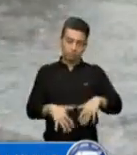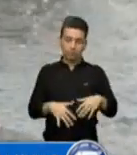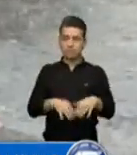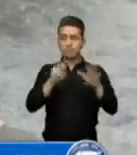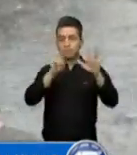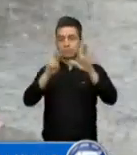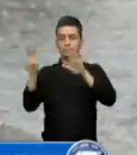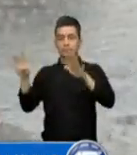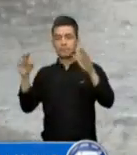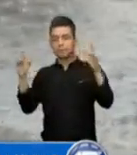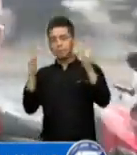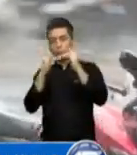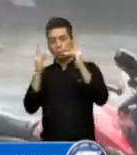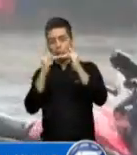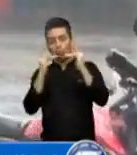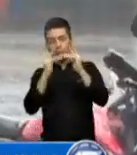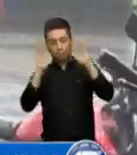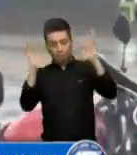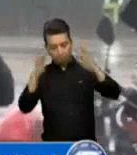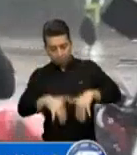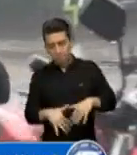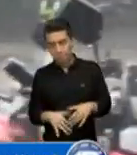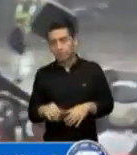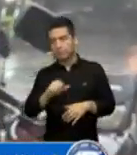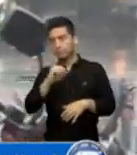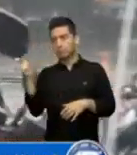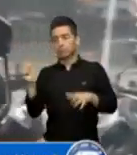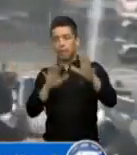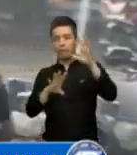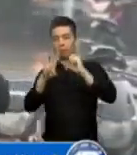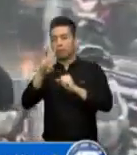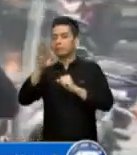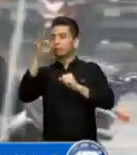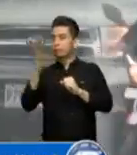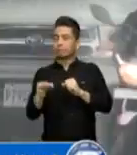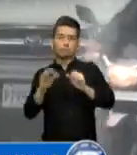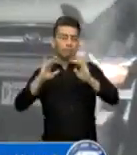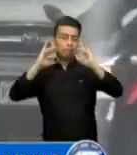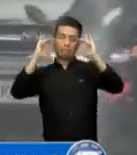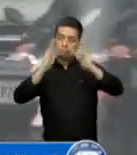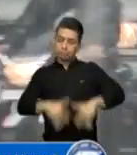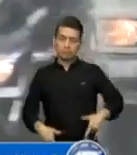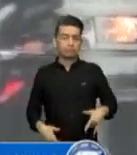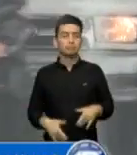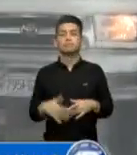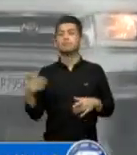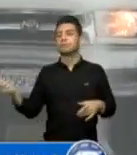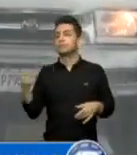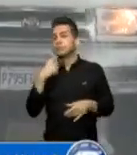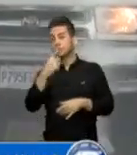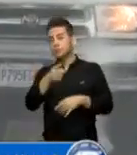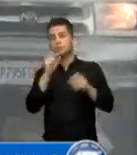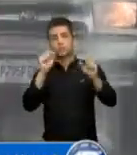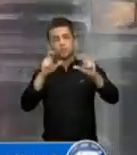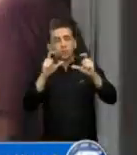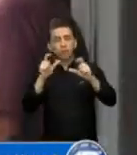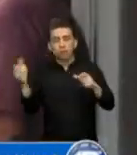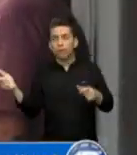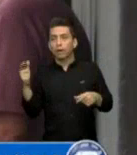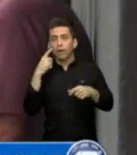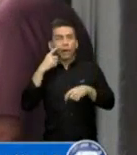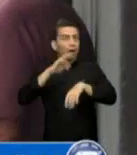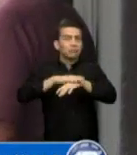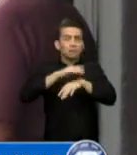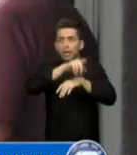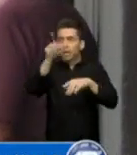hamaca afectados y 14 destruidos. Conred le recomienda estar pendiente de las condiciones atmosféricas. Le recomendamos